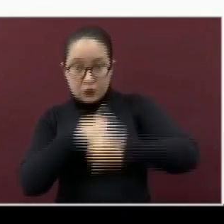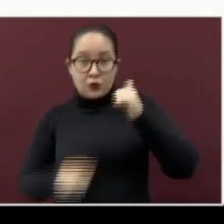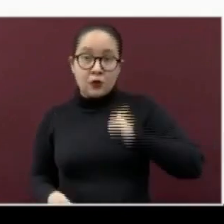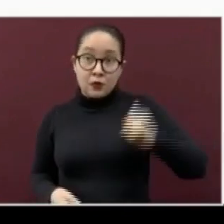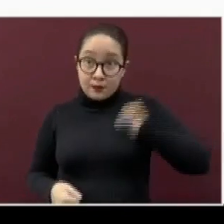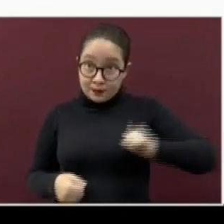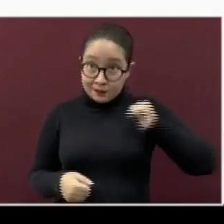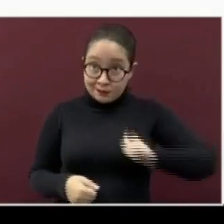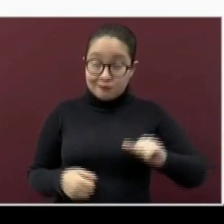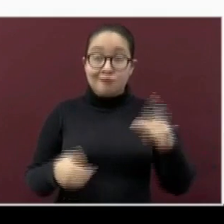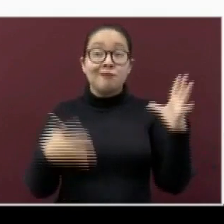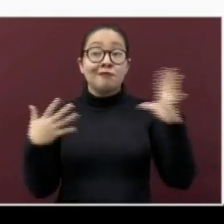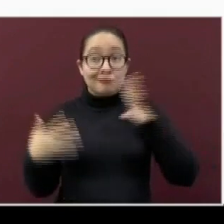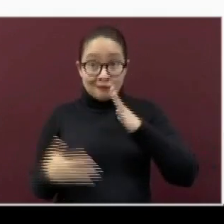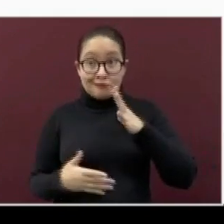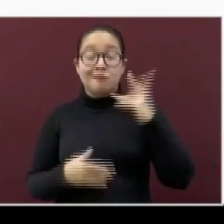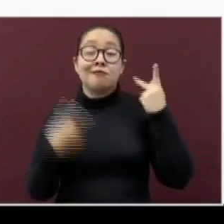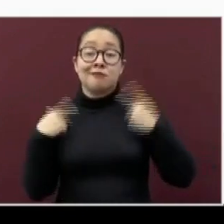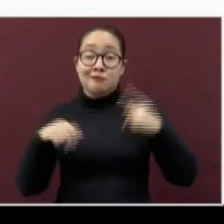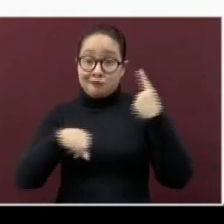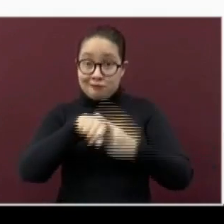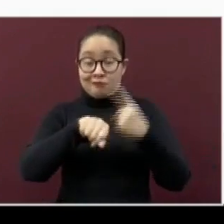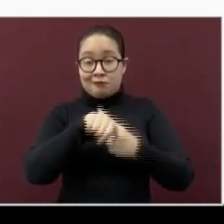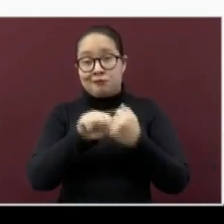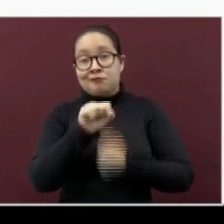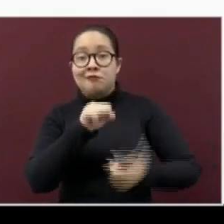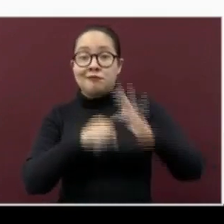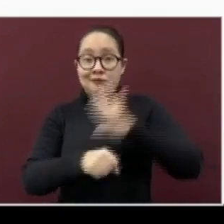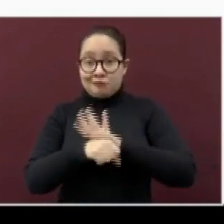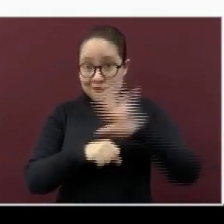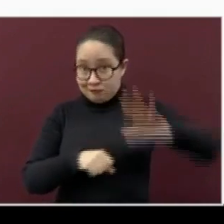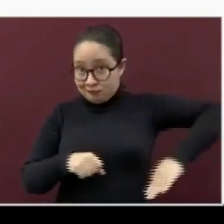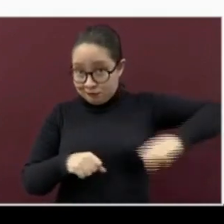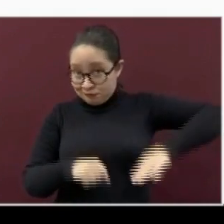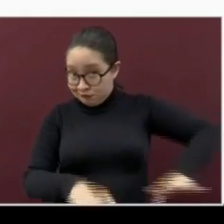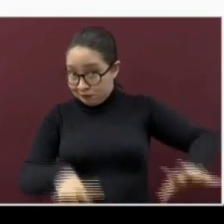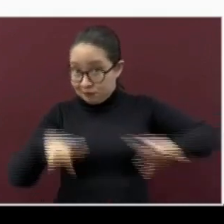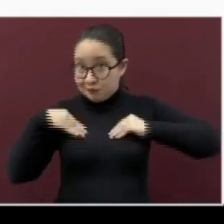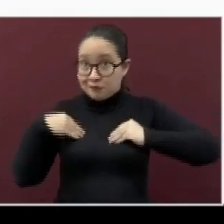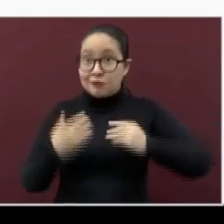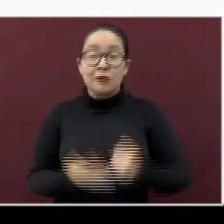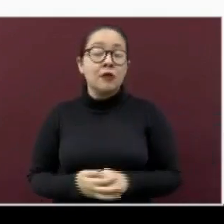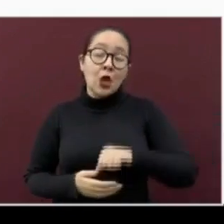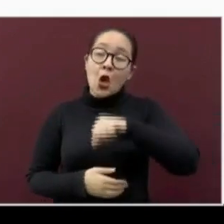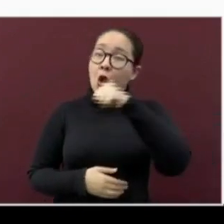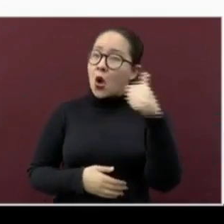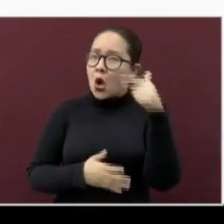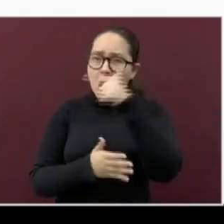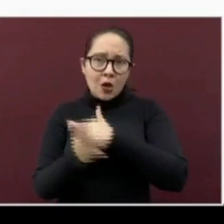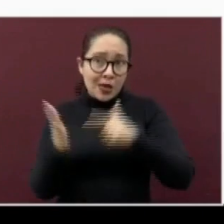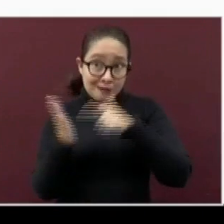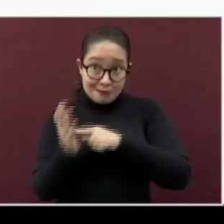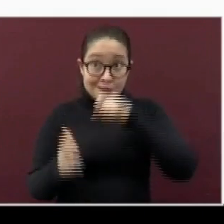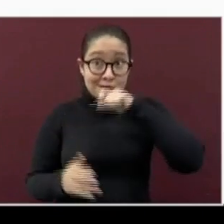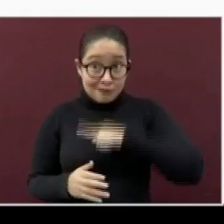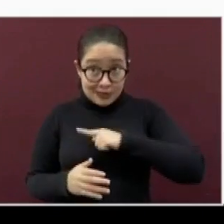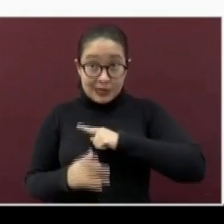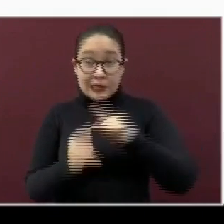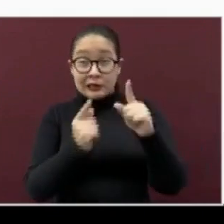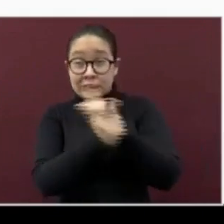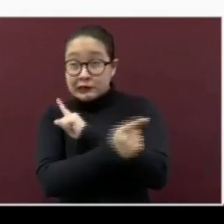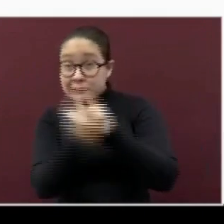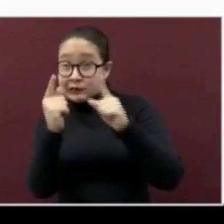La Antigua, en donde habitan enfermos que recién padecen la COVID-19. Y otros municipios que también muestran